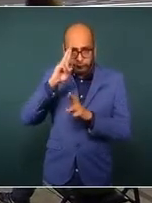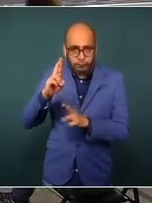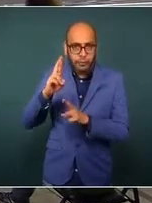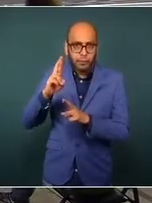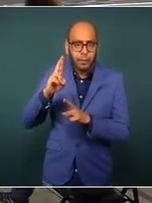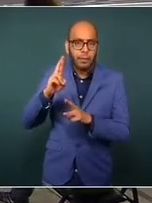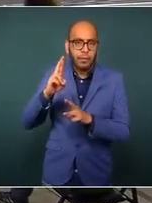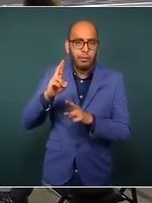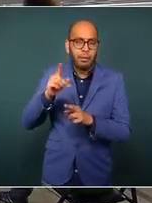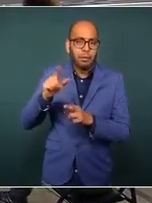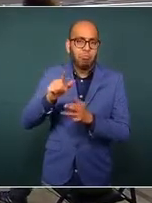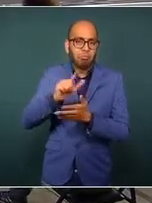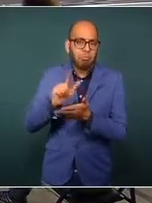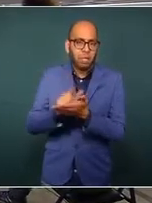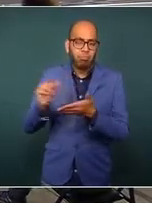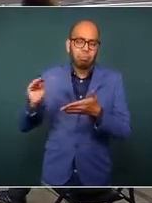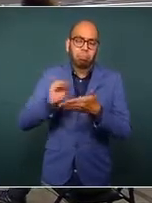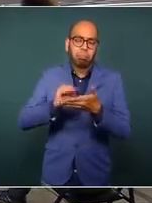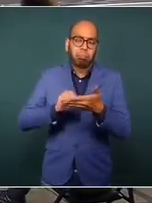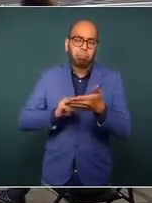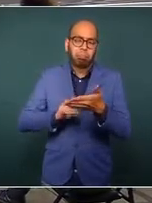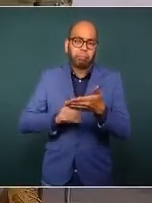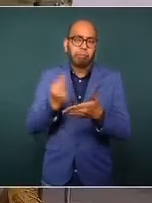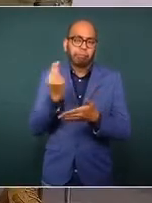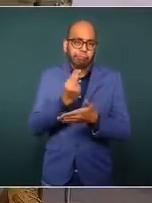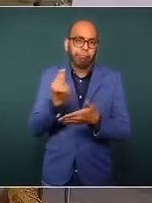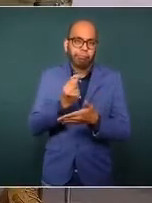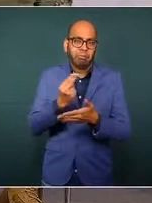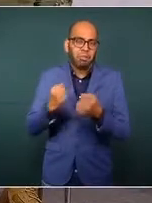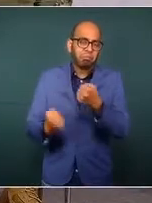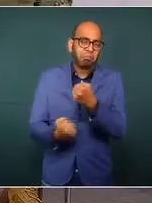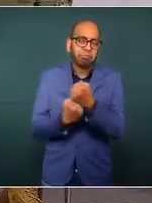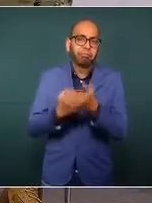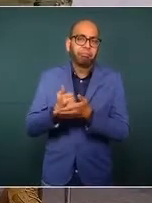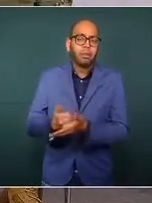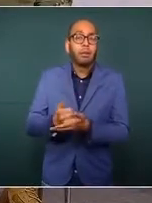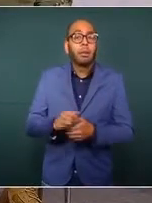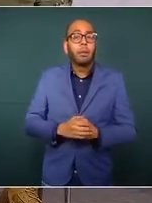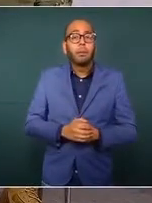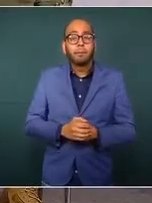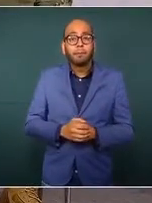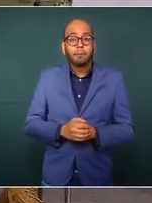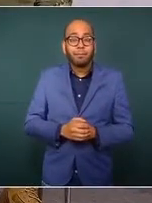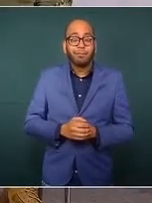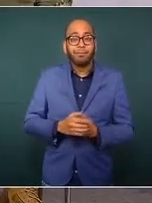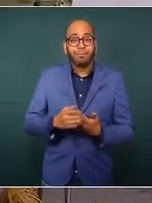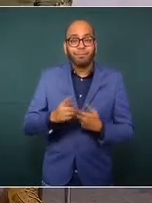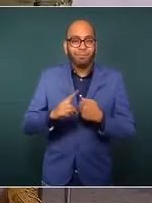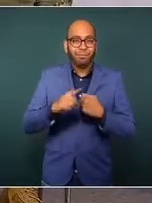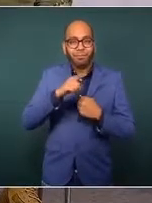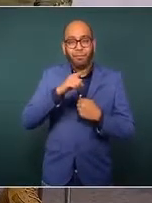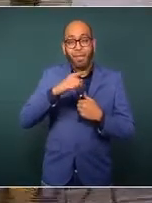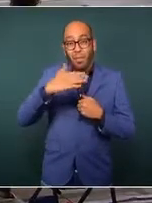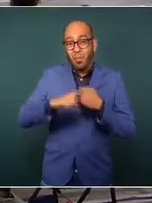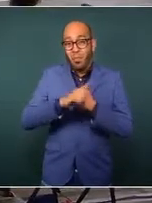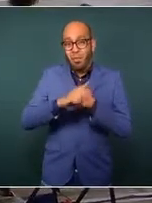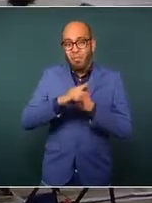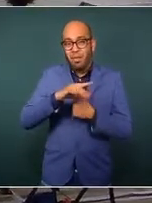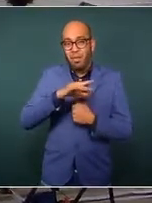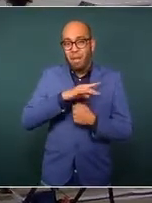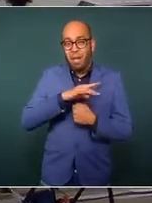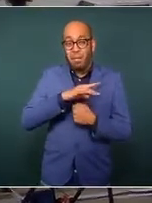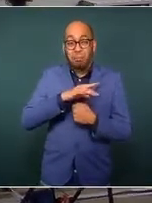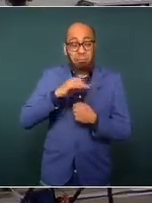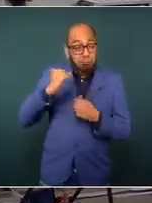fundamento jurídico en su actuación de tal manera que la controversia es sólo para